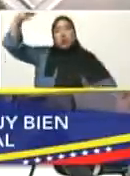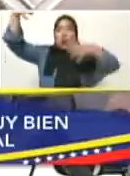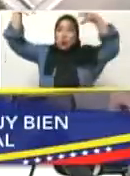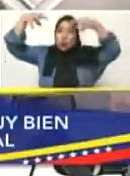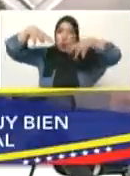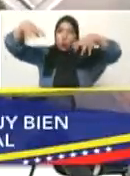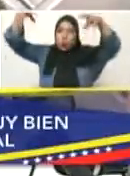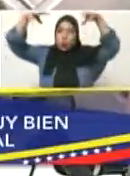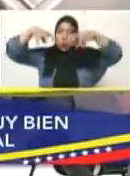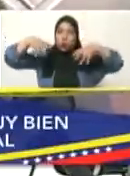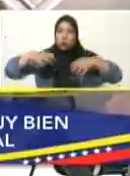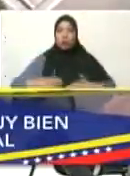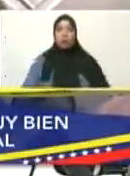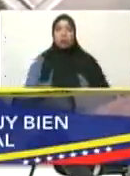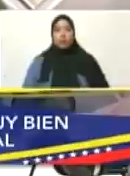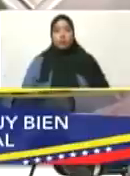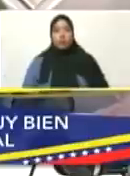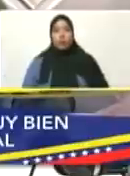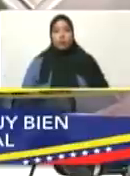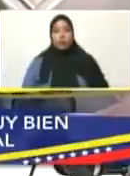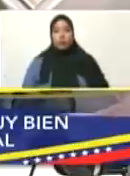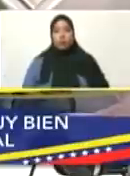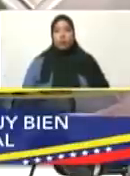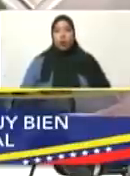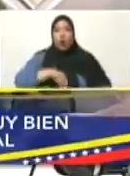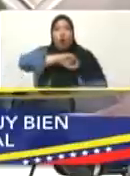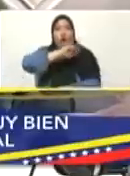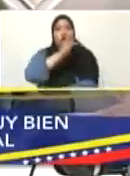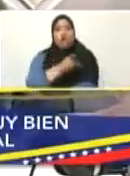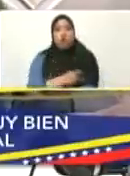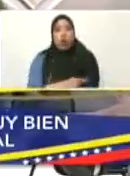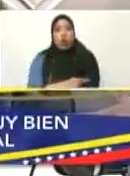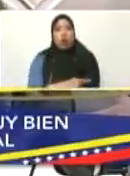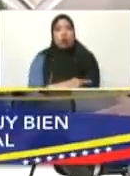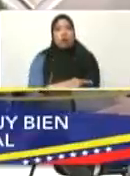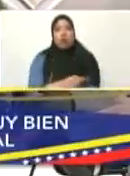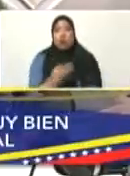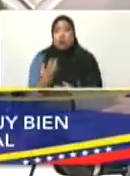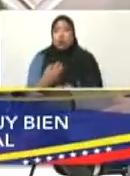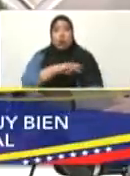Hemos tenido una temporada de lluvia fuerte, muy fuerte,